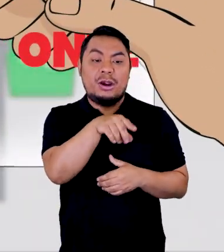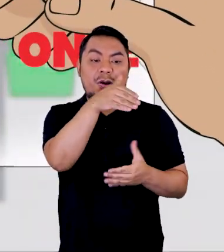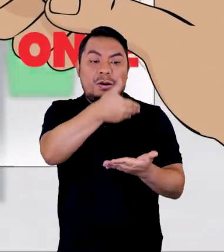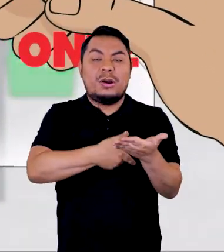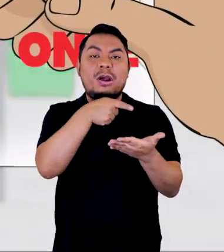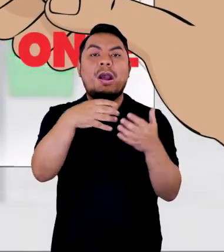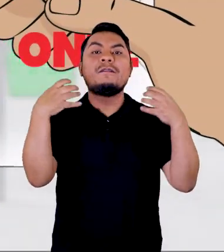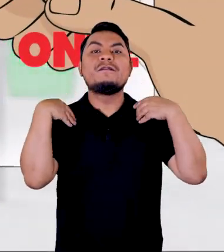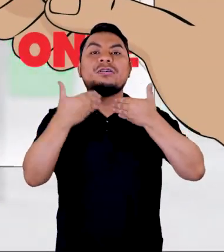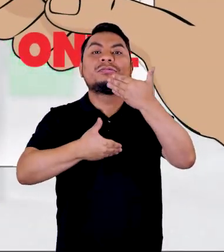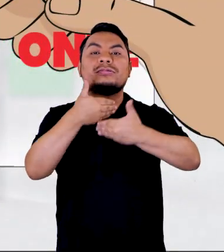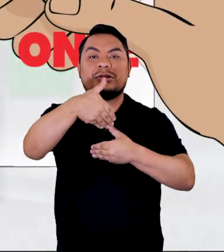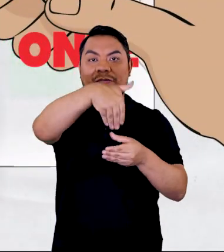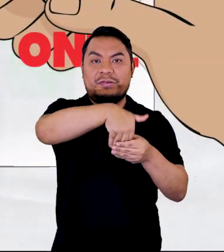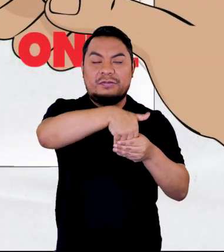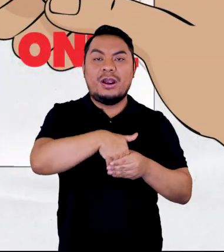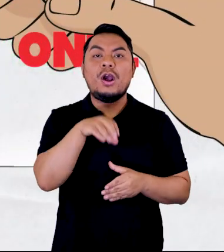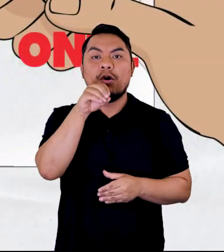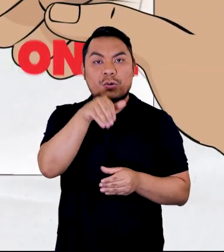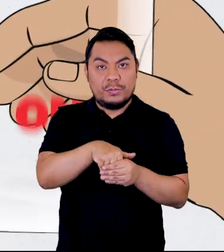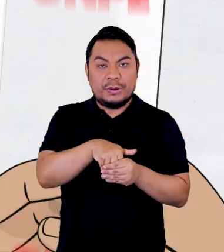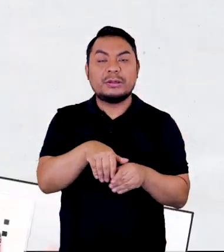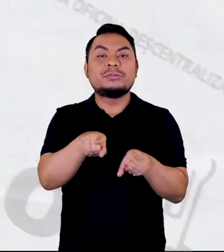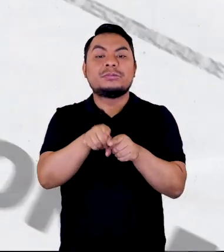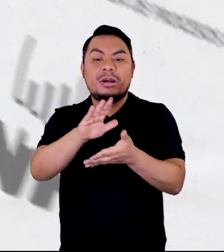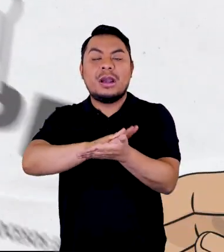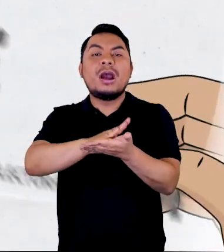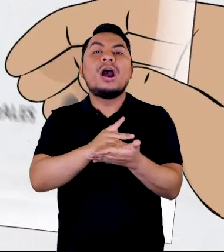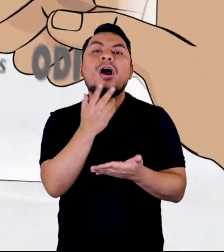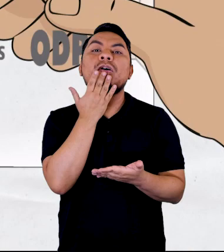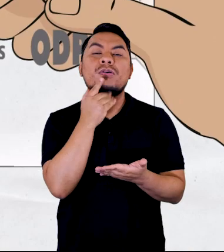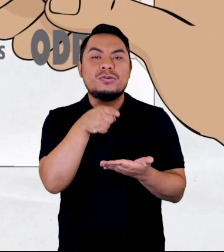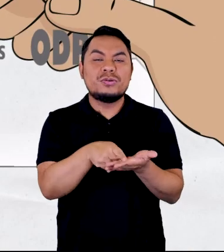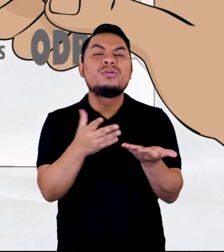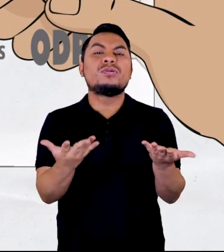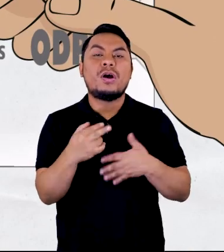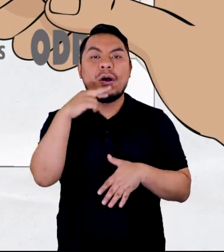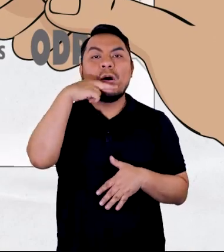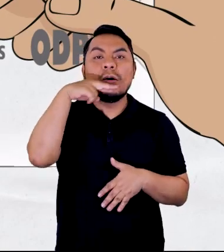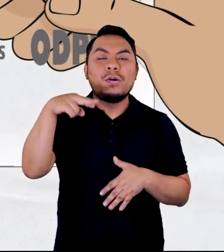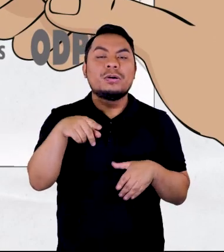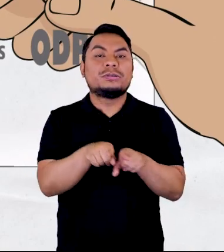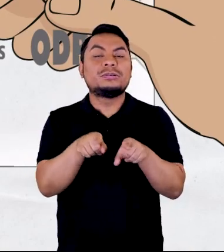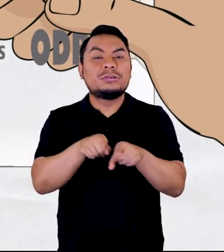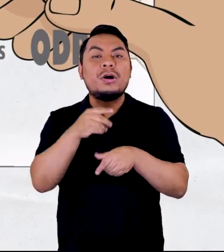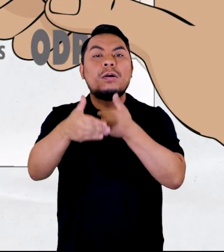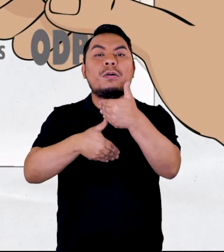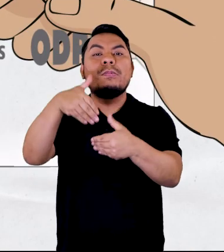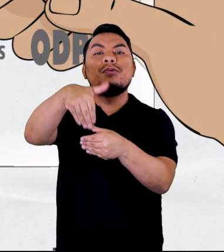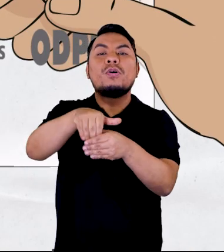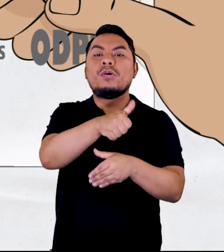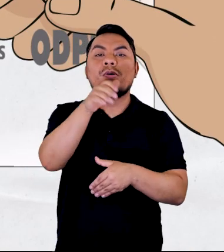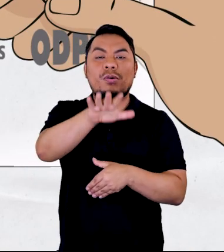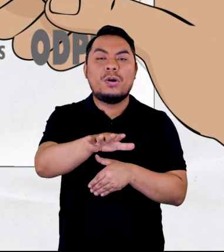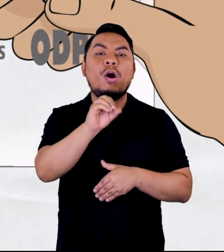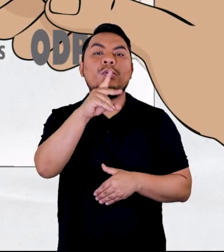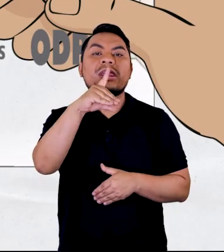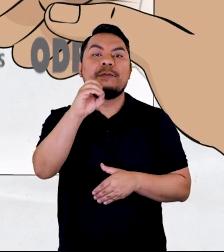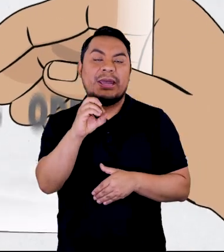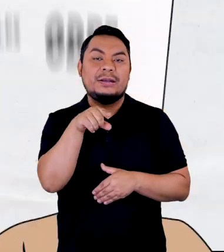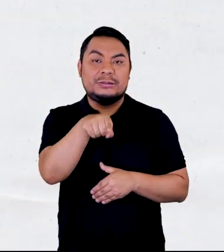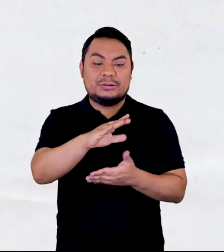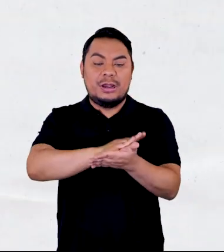Nacional de Procesos Electorales, OMPE, Sobre Rojo. Oficina Descentralizada de Procesos Electorales, ODP,